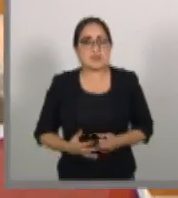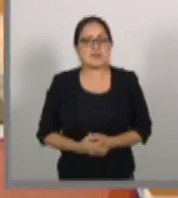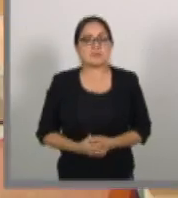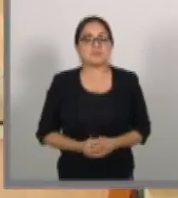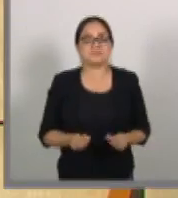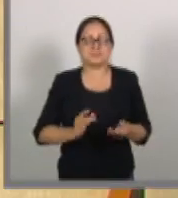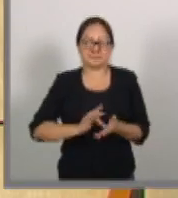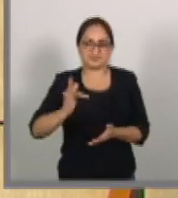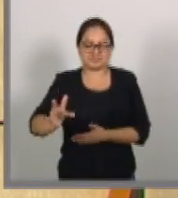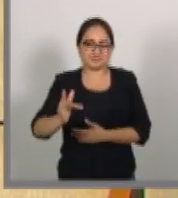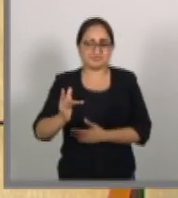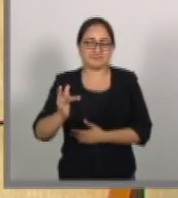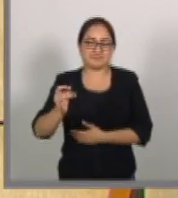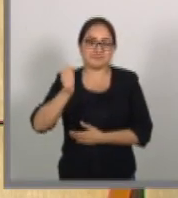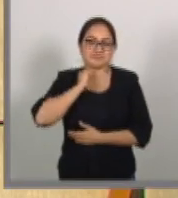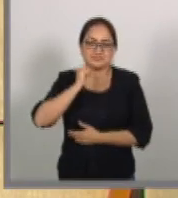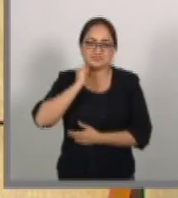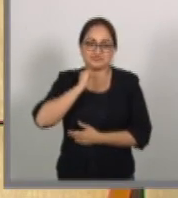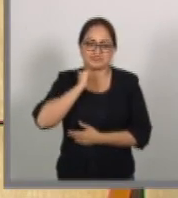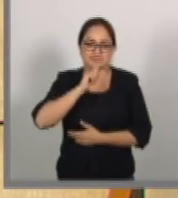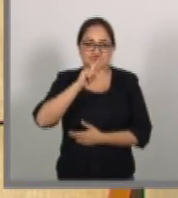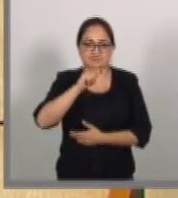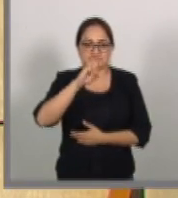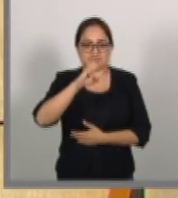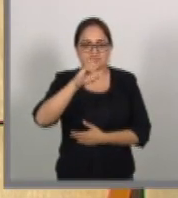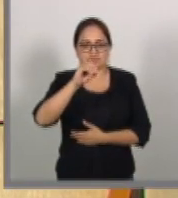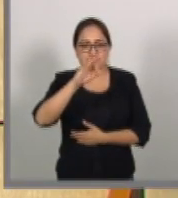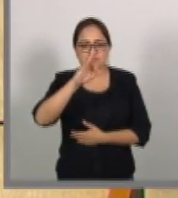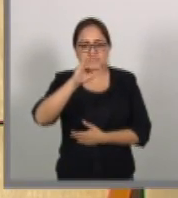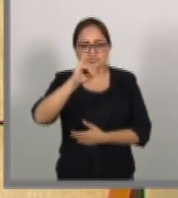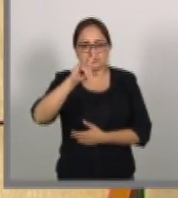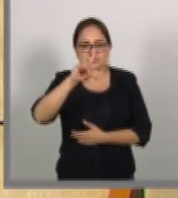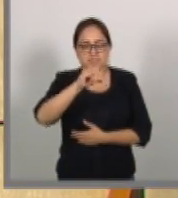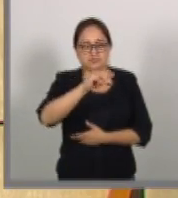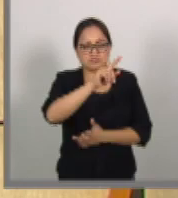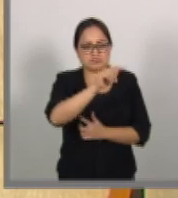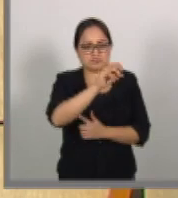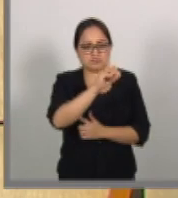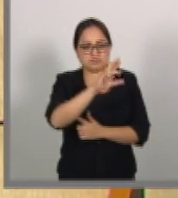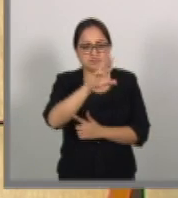Muchísimas gracias senador Teófilo Torres Corzo.